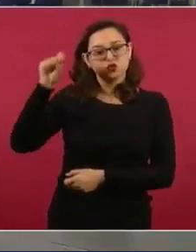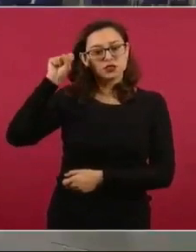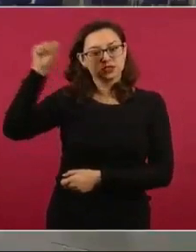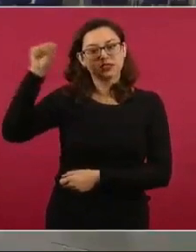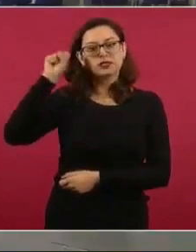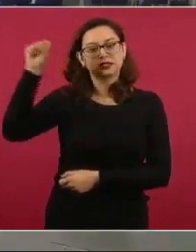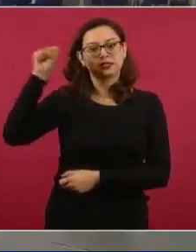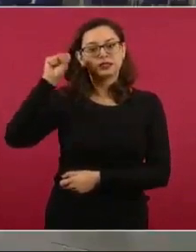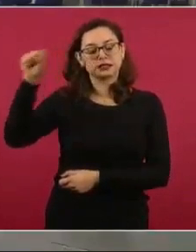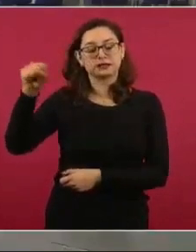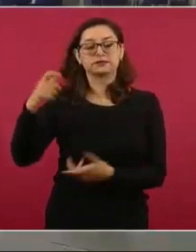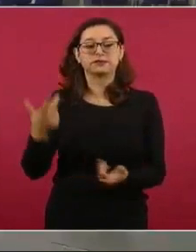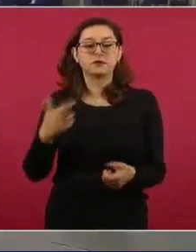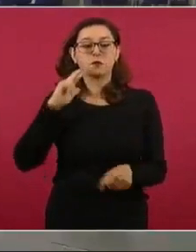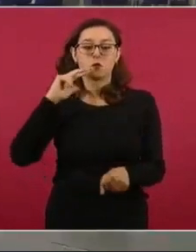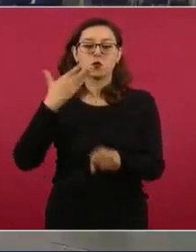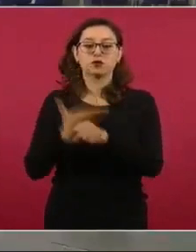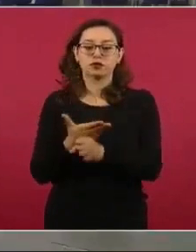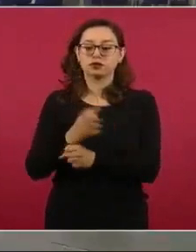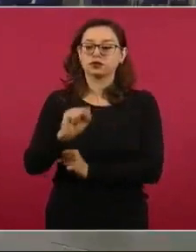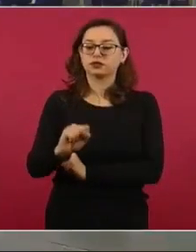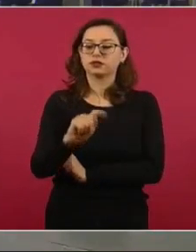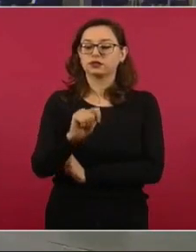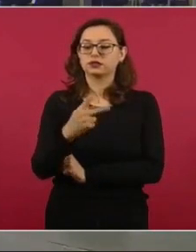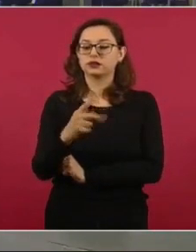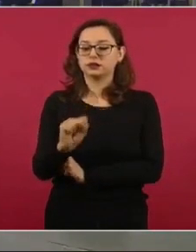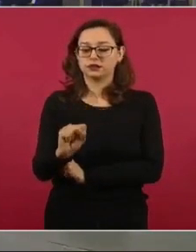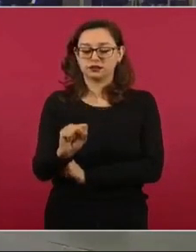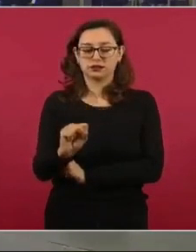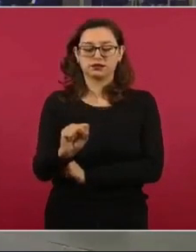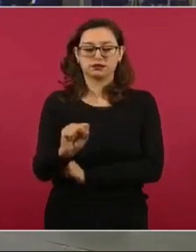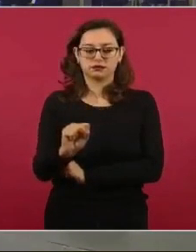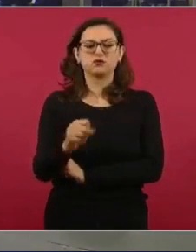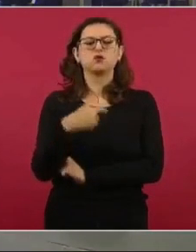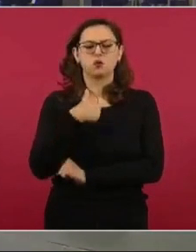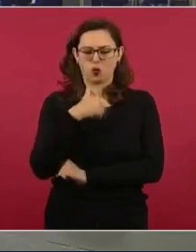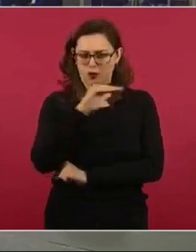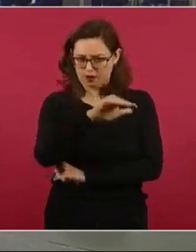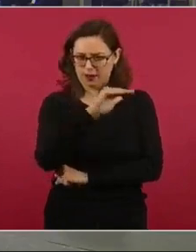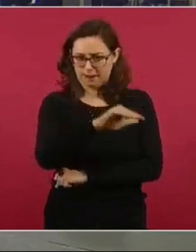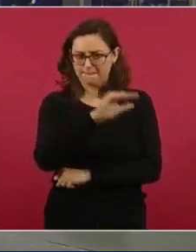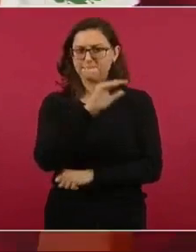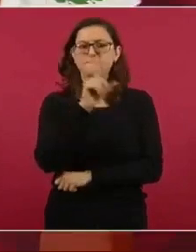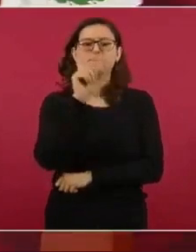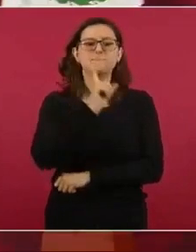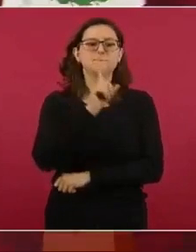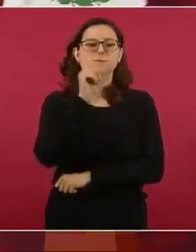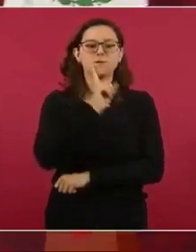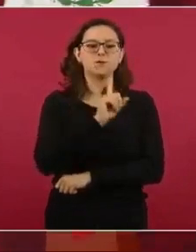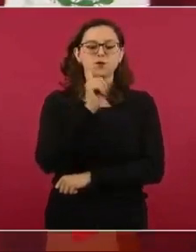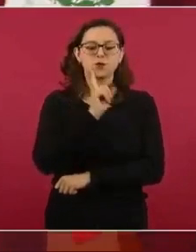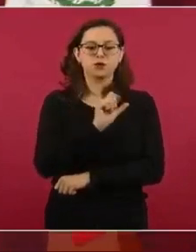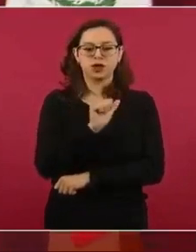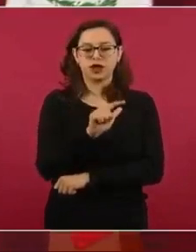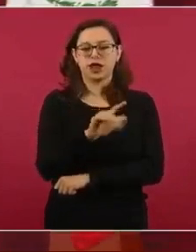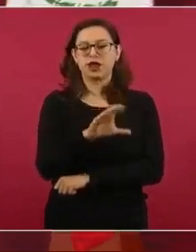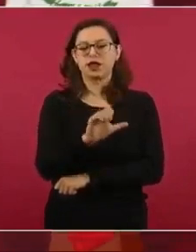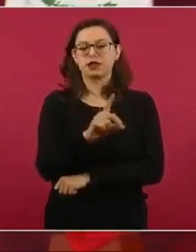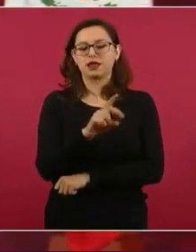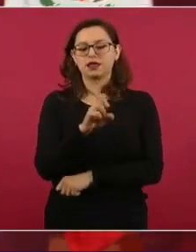eso corresponde a la Secretaría del Trabajo y le vamos a pedir un informe a la secretaria,